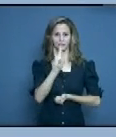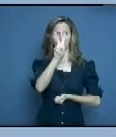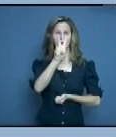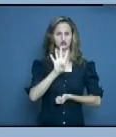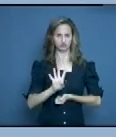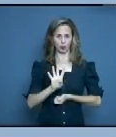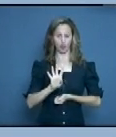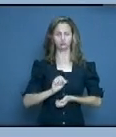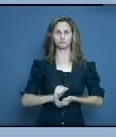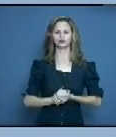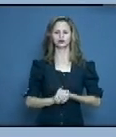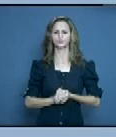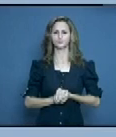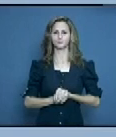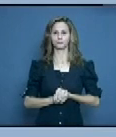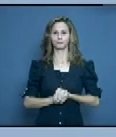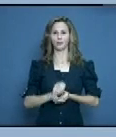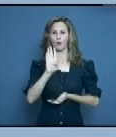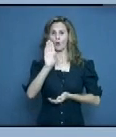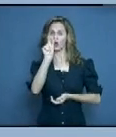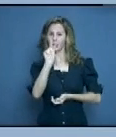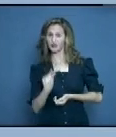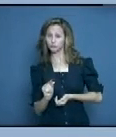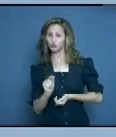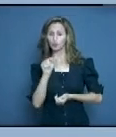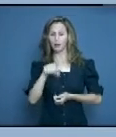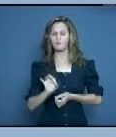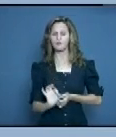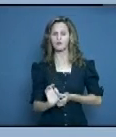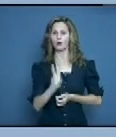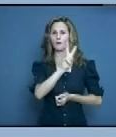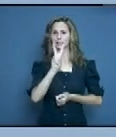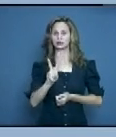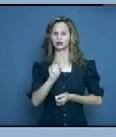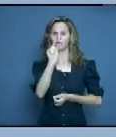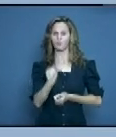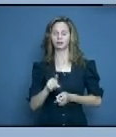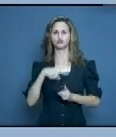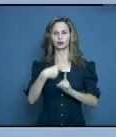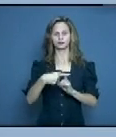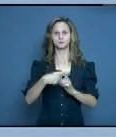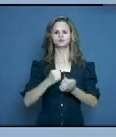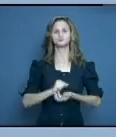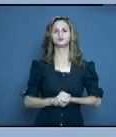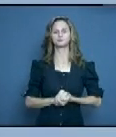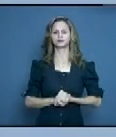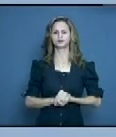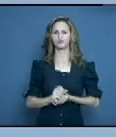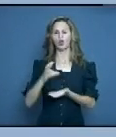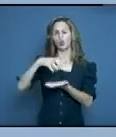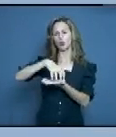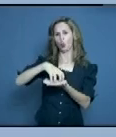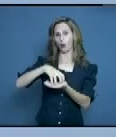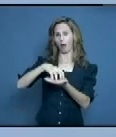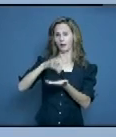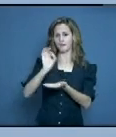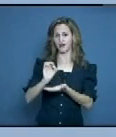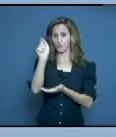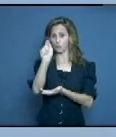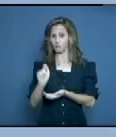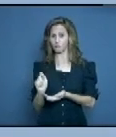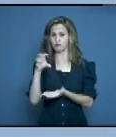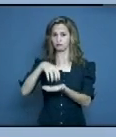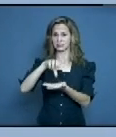Área de salud, Buenaventura, 22 casos contactos de confirmados. Área de salud, Ernesto Guevara, 2 casos contactos de